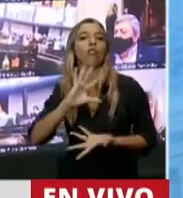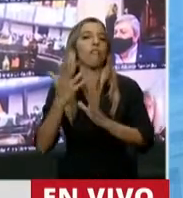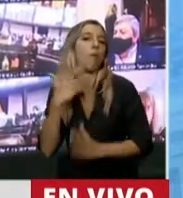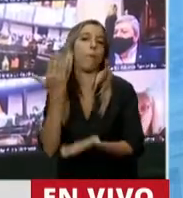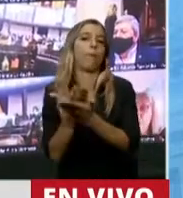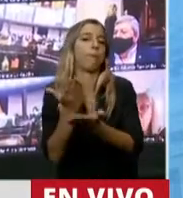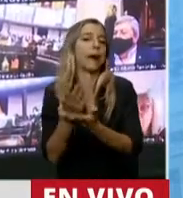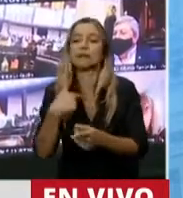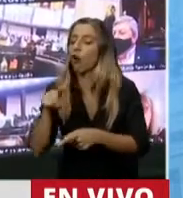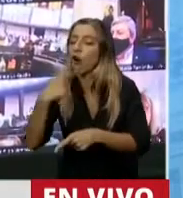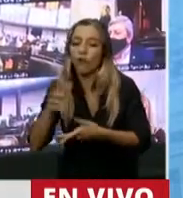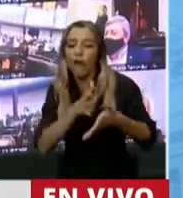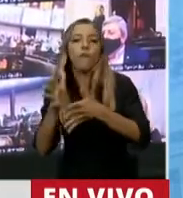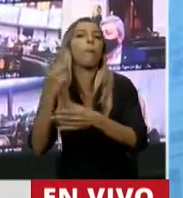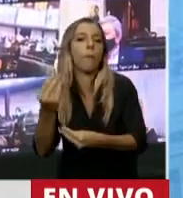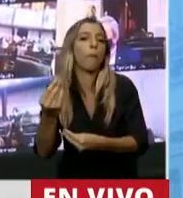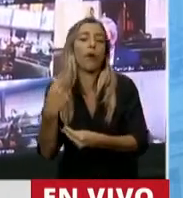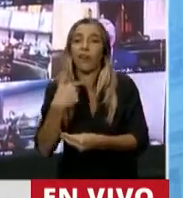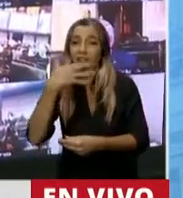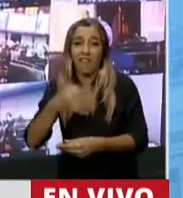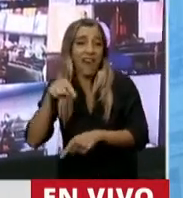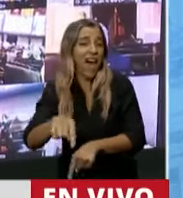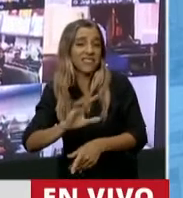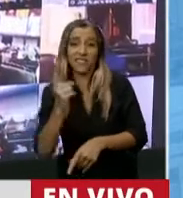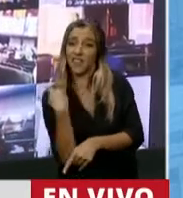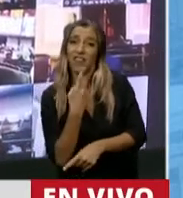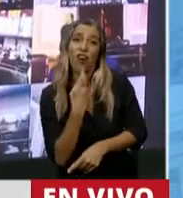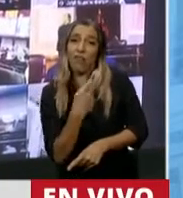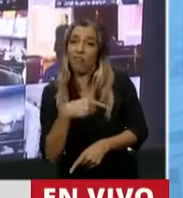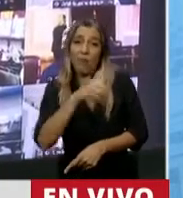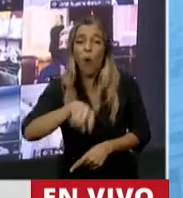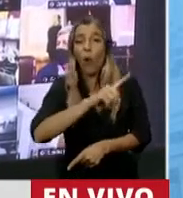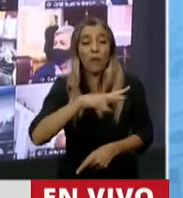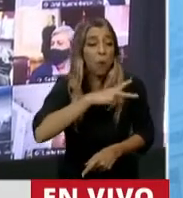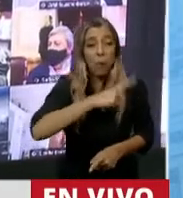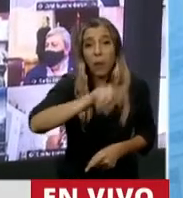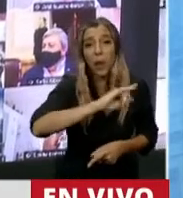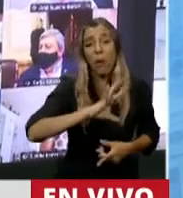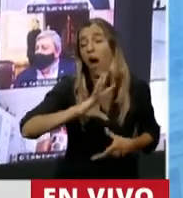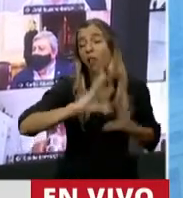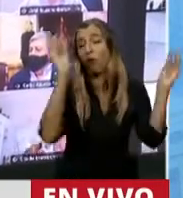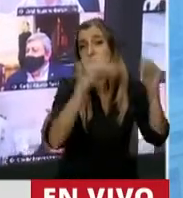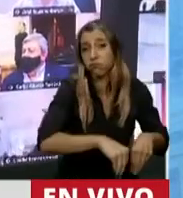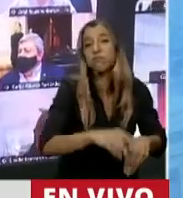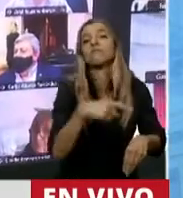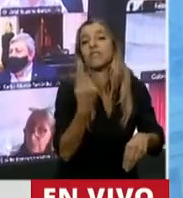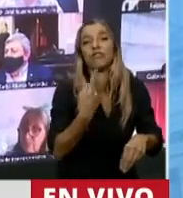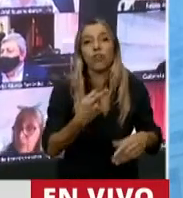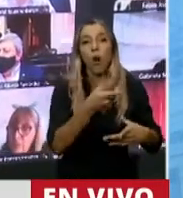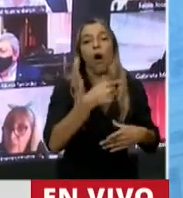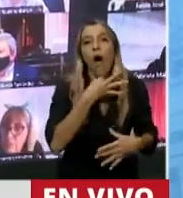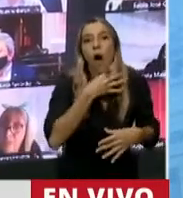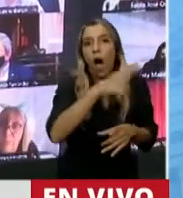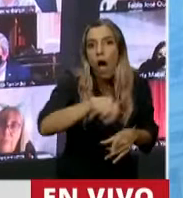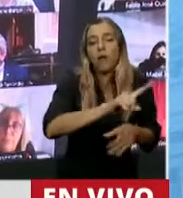sea el de exprimir la naranja del sector privado ahogando la inversión y el empleo. No es defender a los